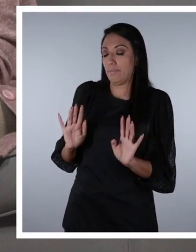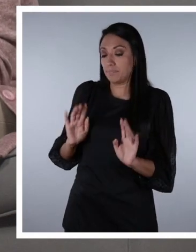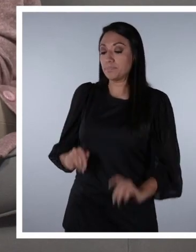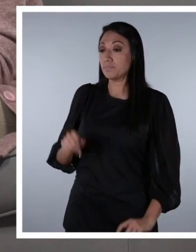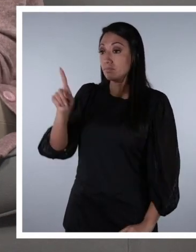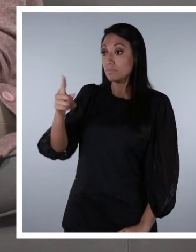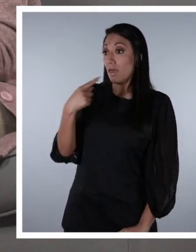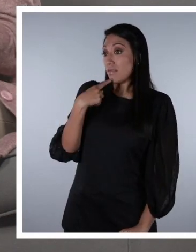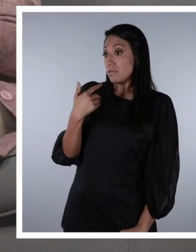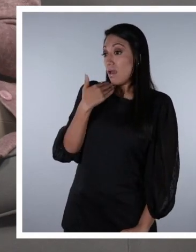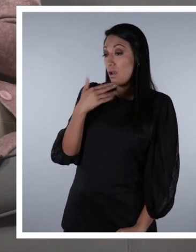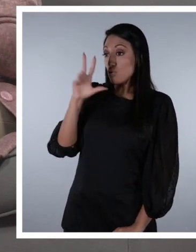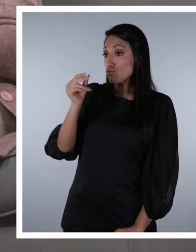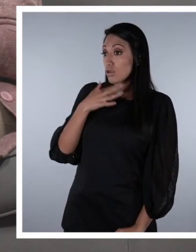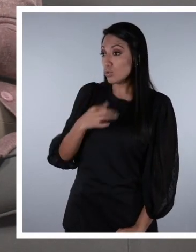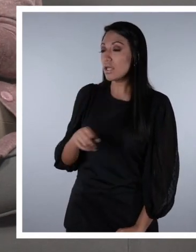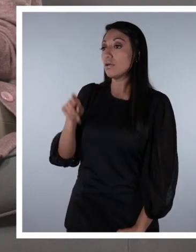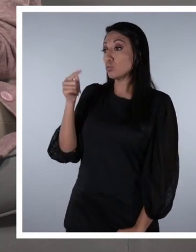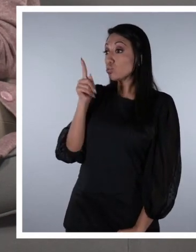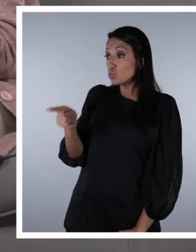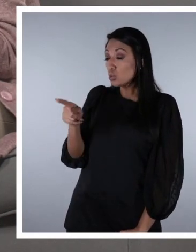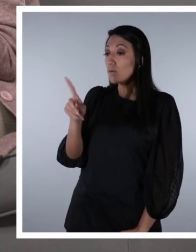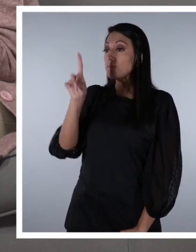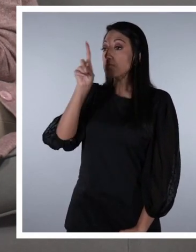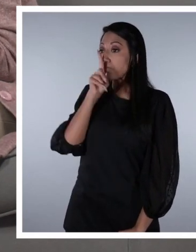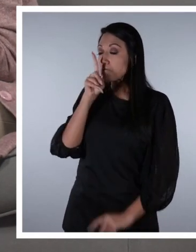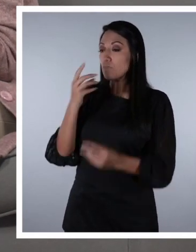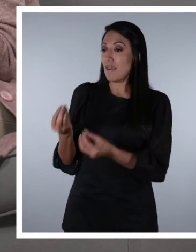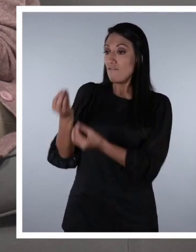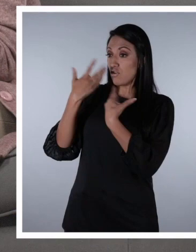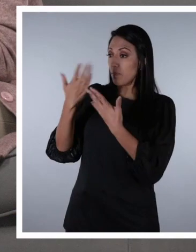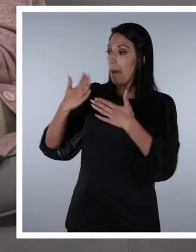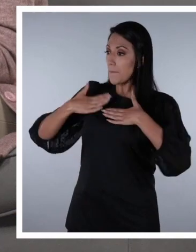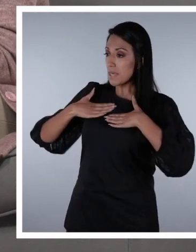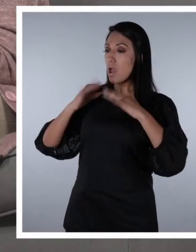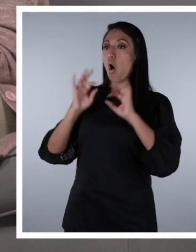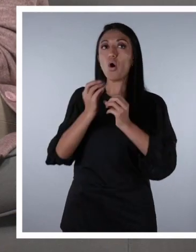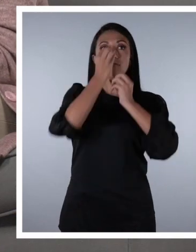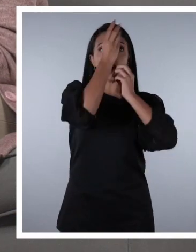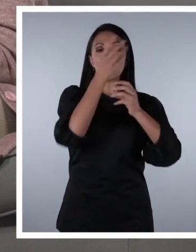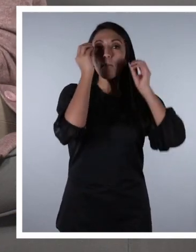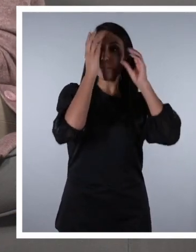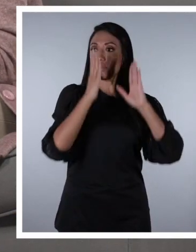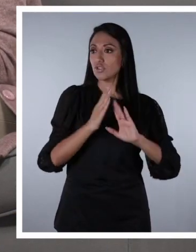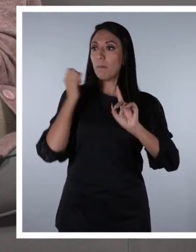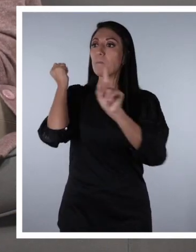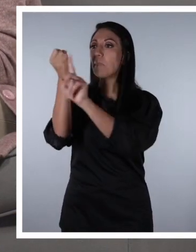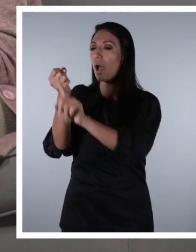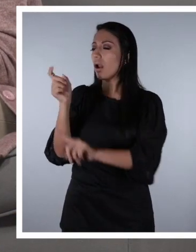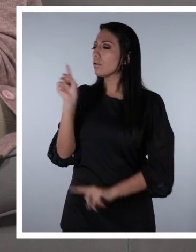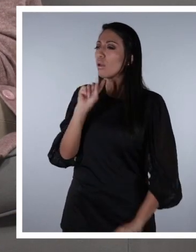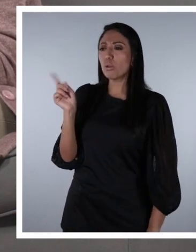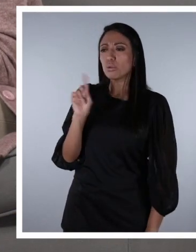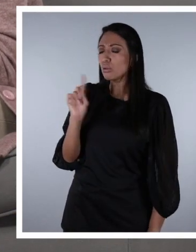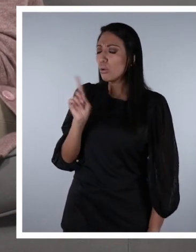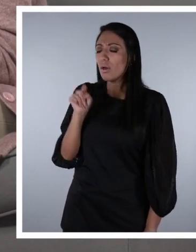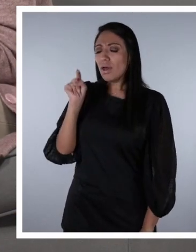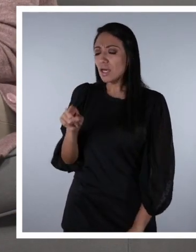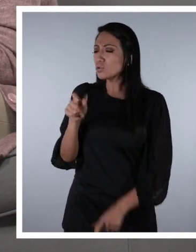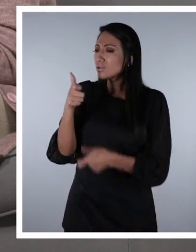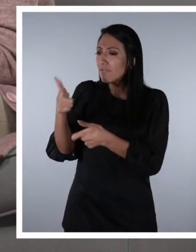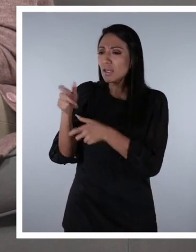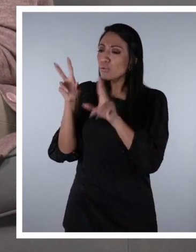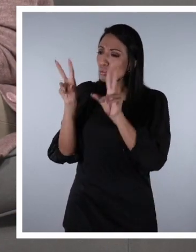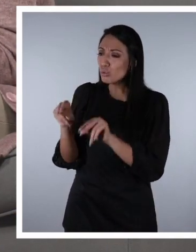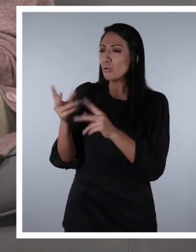eso es ir a donde la profe o venir donde mí y decirme. Agredir nunca, nunca será